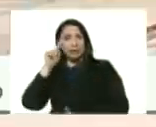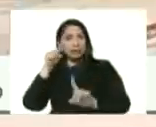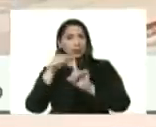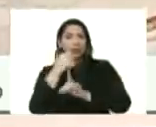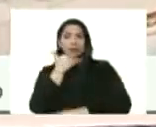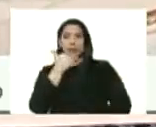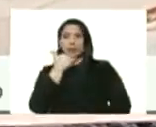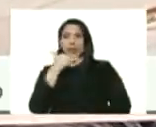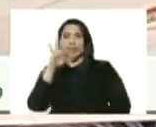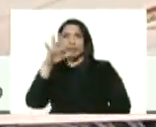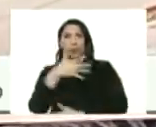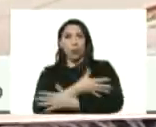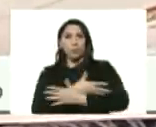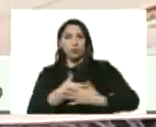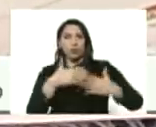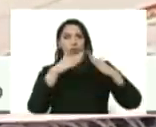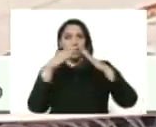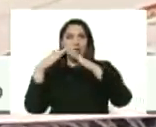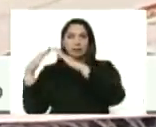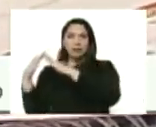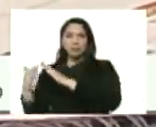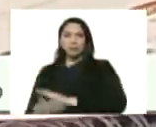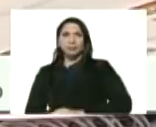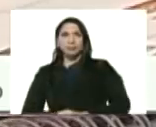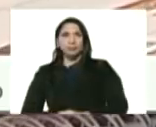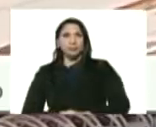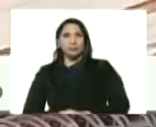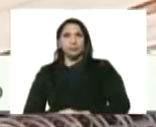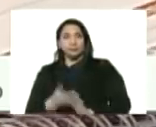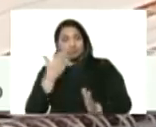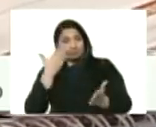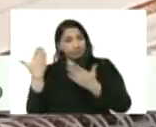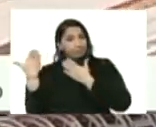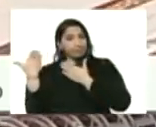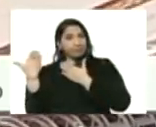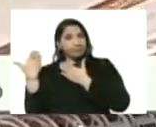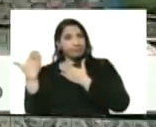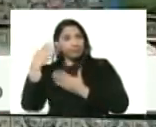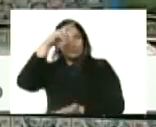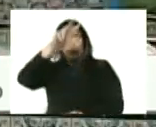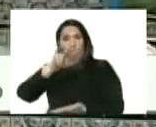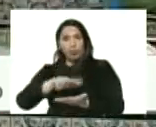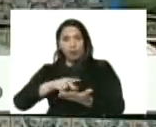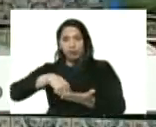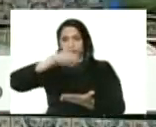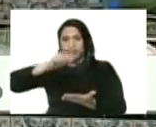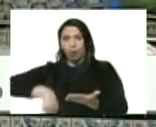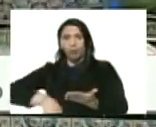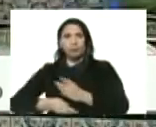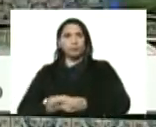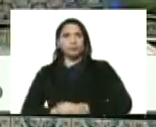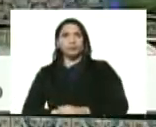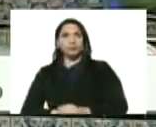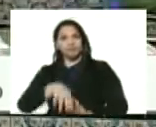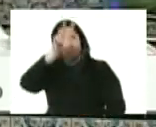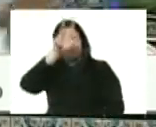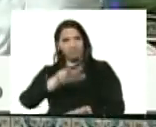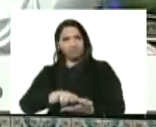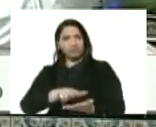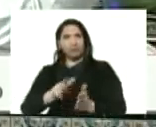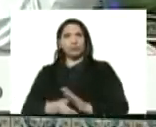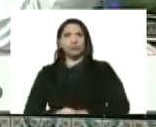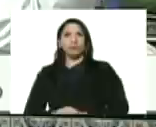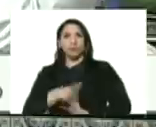5 millones de viviendas aquí está pues firmado aprobado